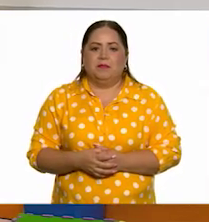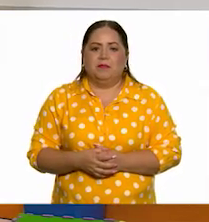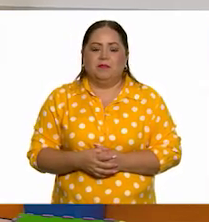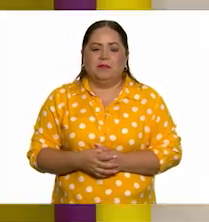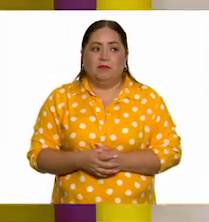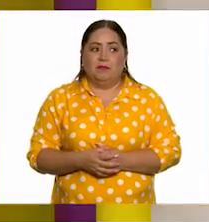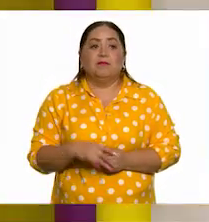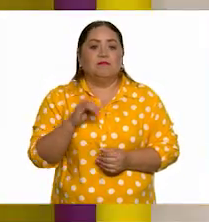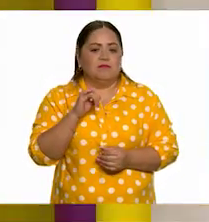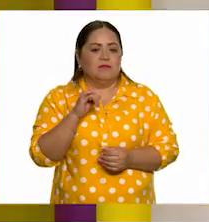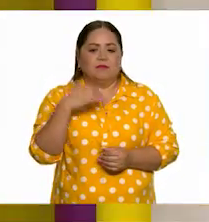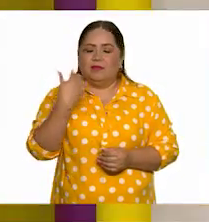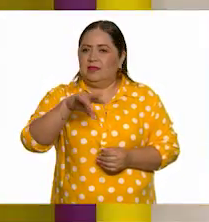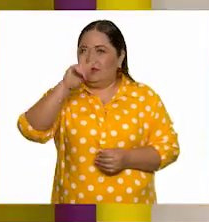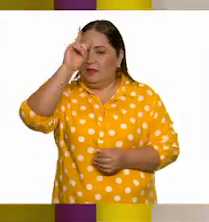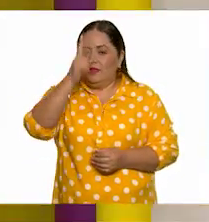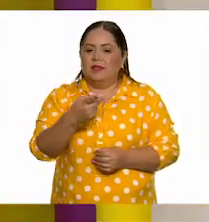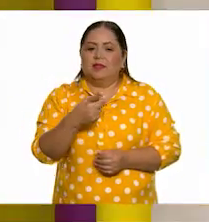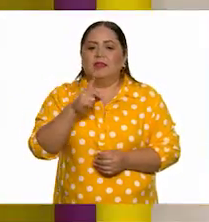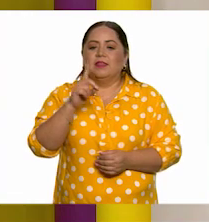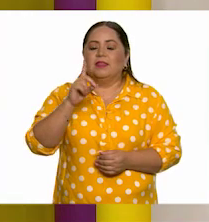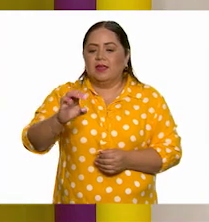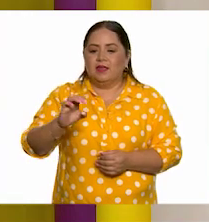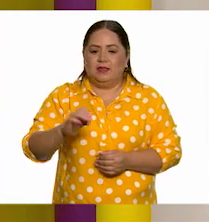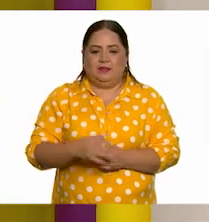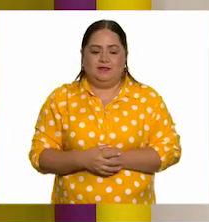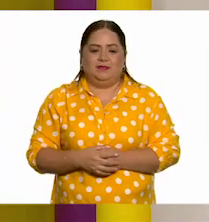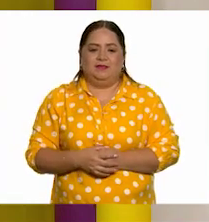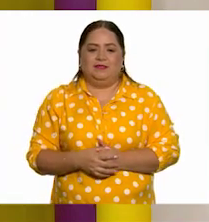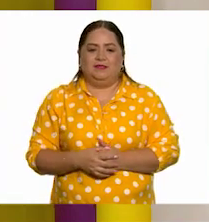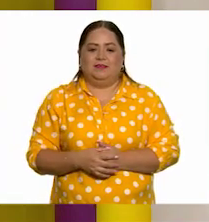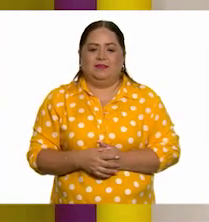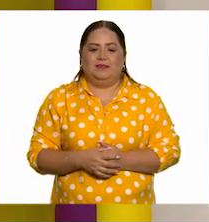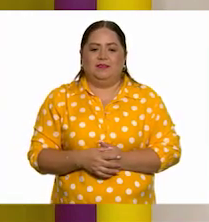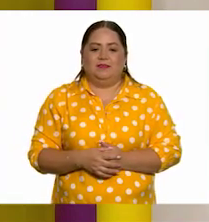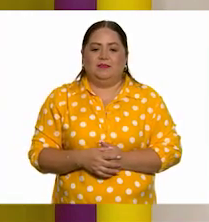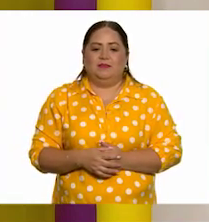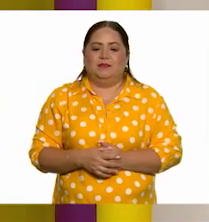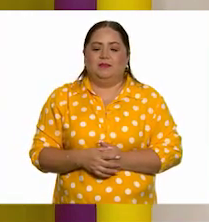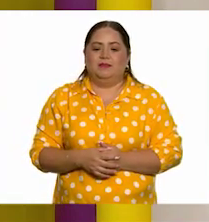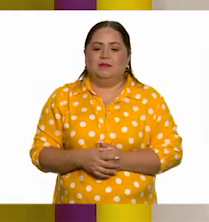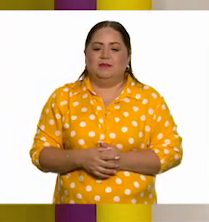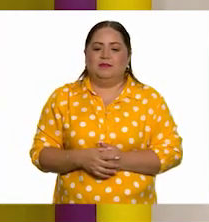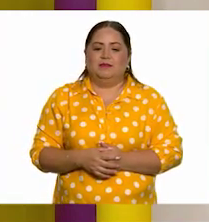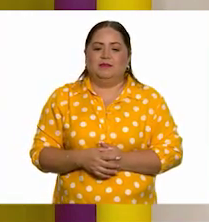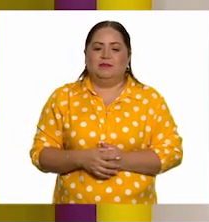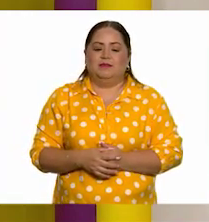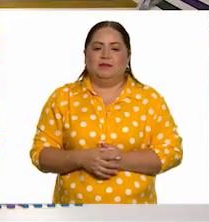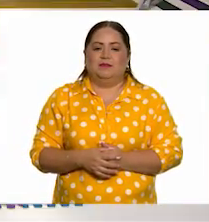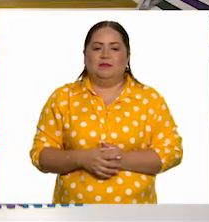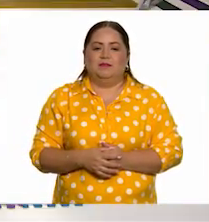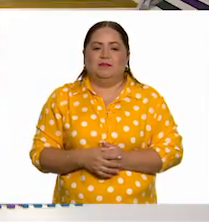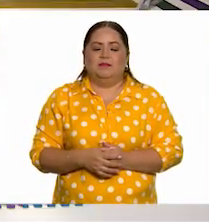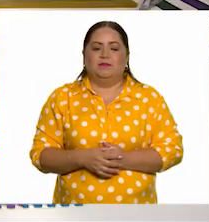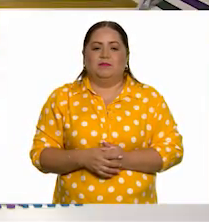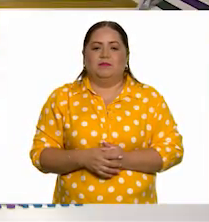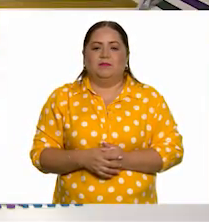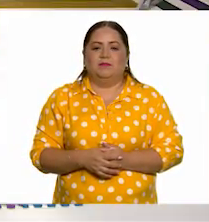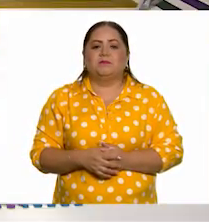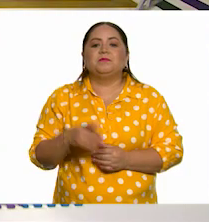Rebelda, puse. Rebelde. ¿En qué termina? Rebelde. ¿En qué debe de terminar? En la E.